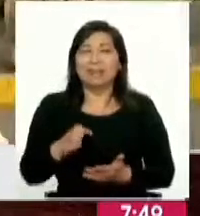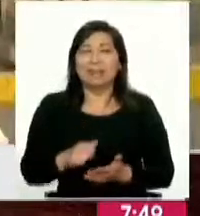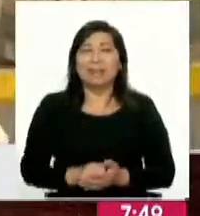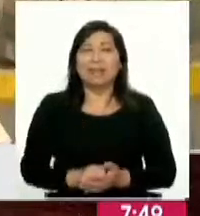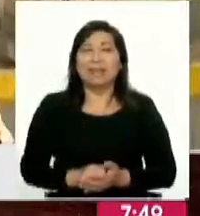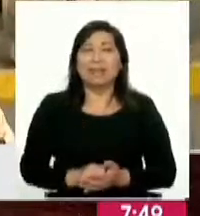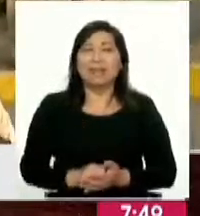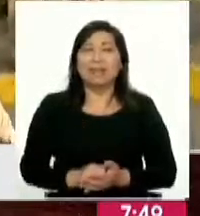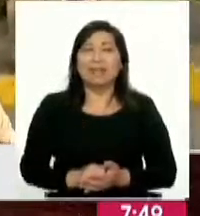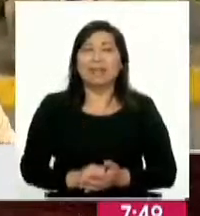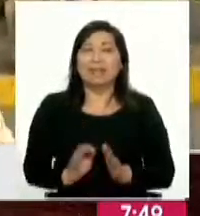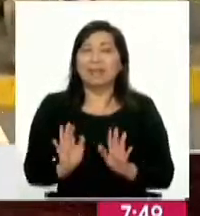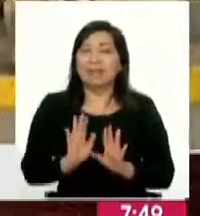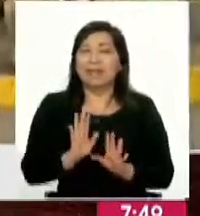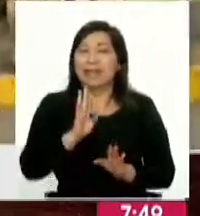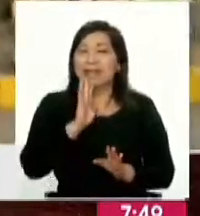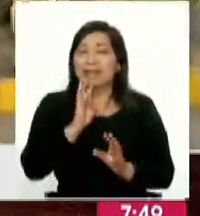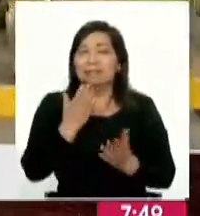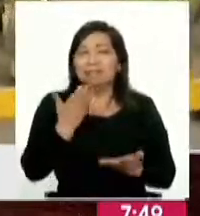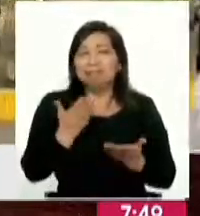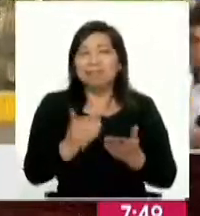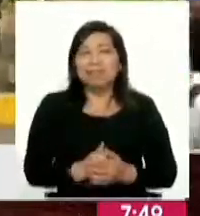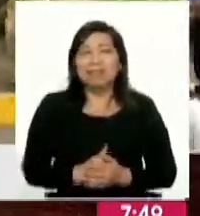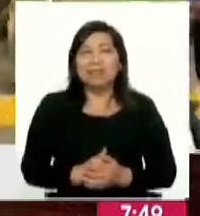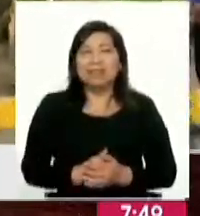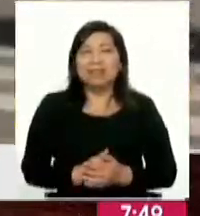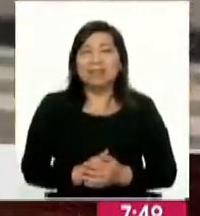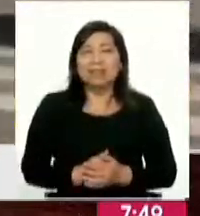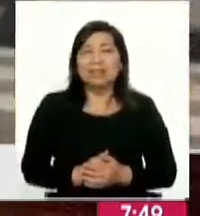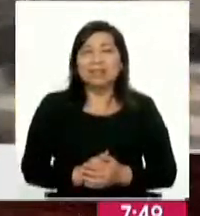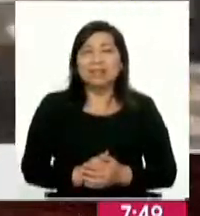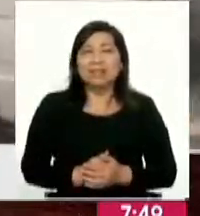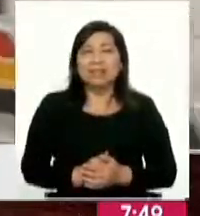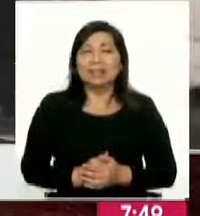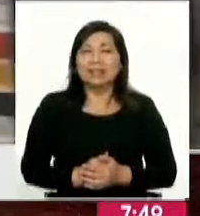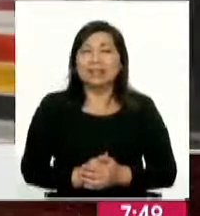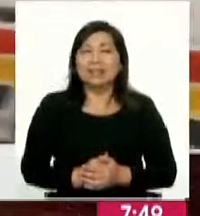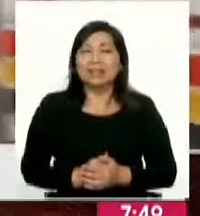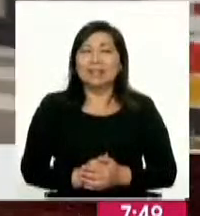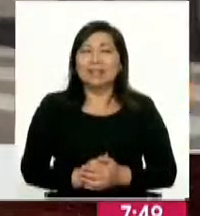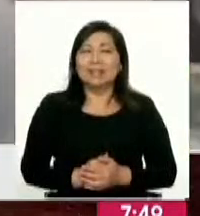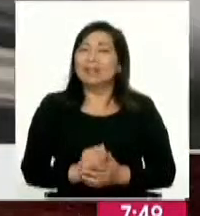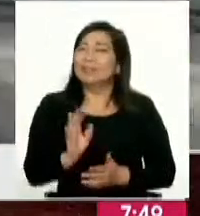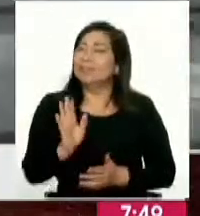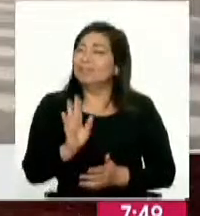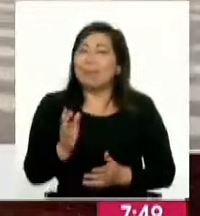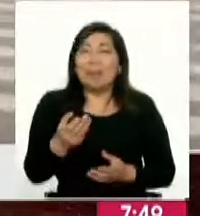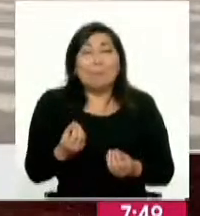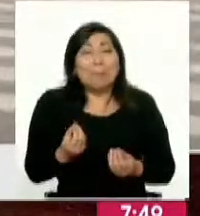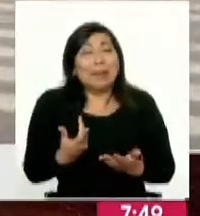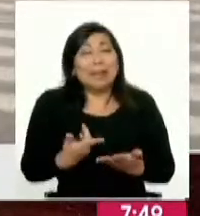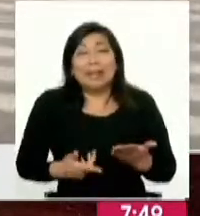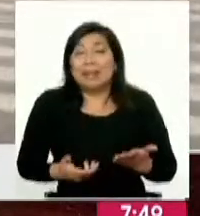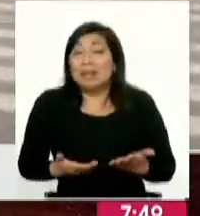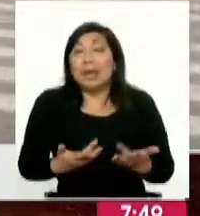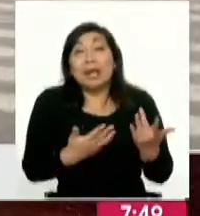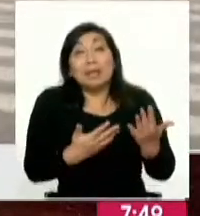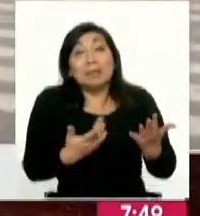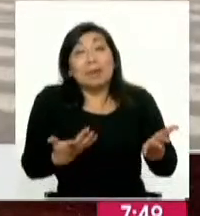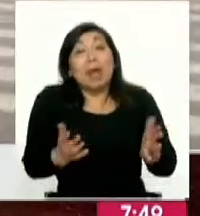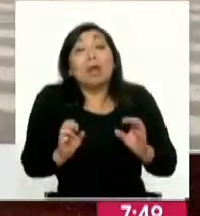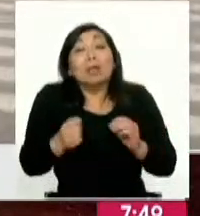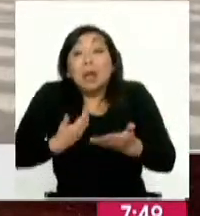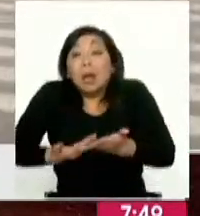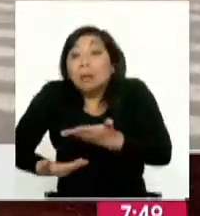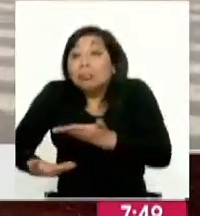cuenta no me hagas este por favor pero digamos esta alza última no debió ocurrir digamos pero no deberíamos o sea esperemos que